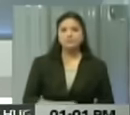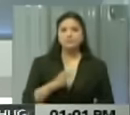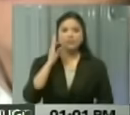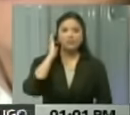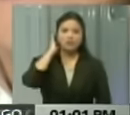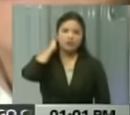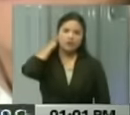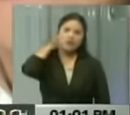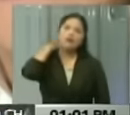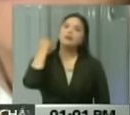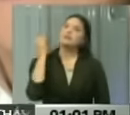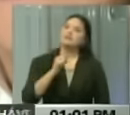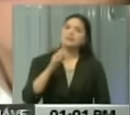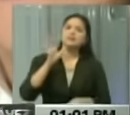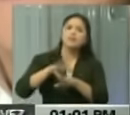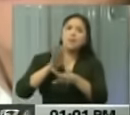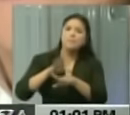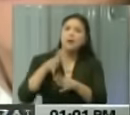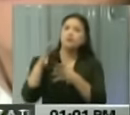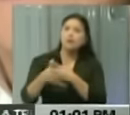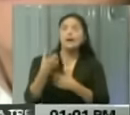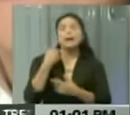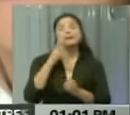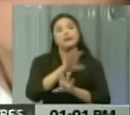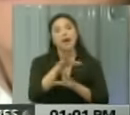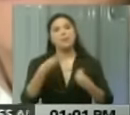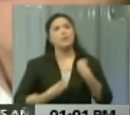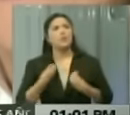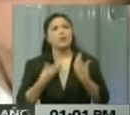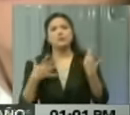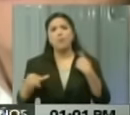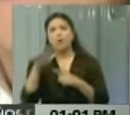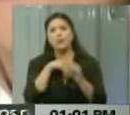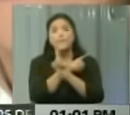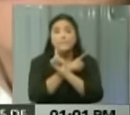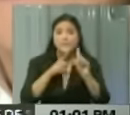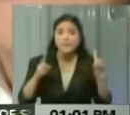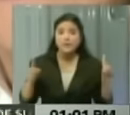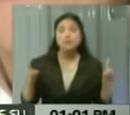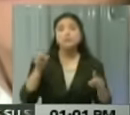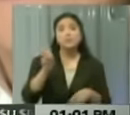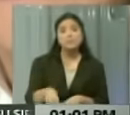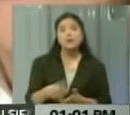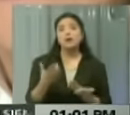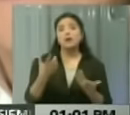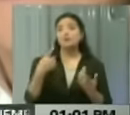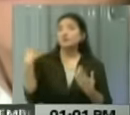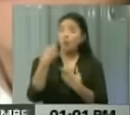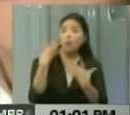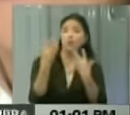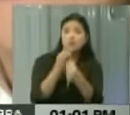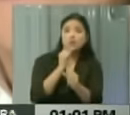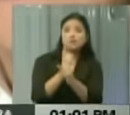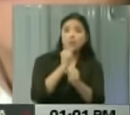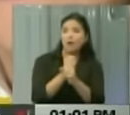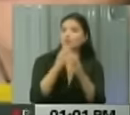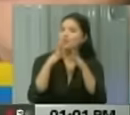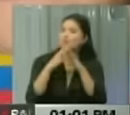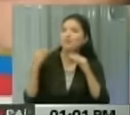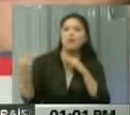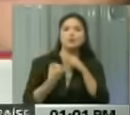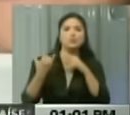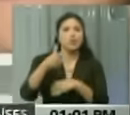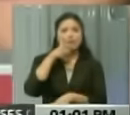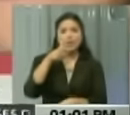pues así el llamado. Manifestaba su preocupación por la situación y manifestaba que a su vez seguían trabajando juntos todos los organismos de